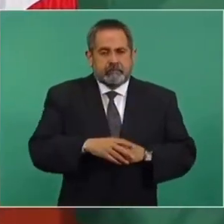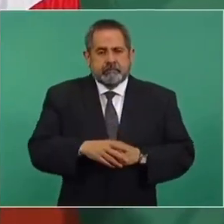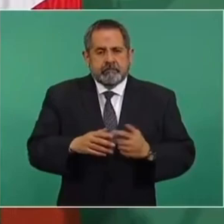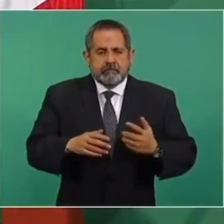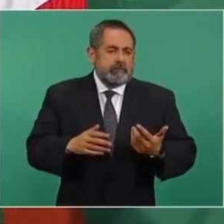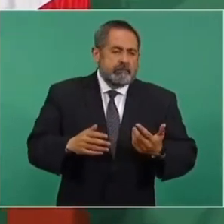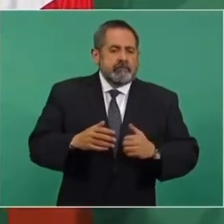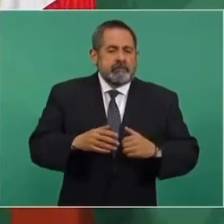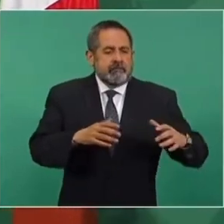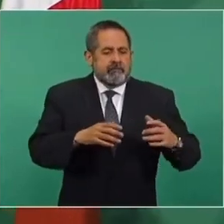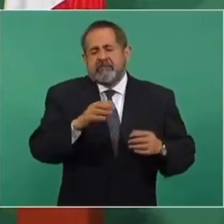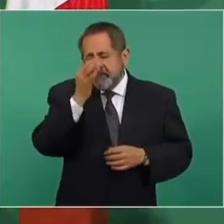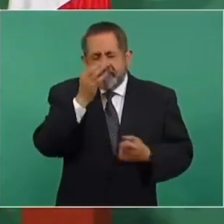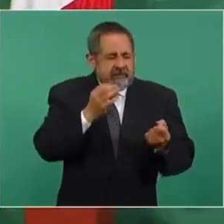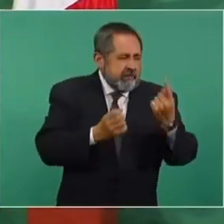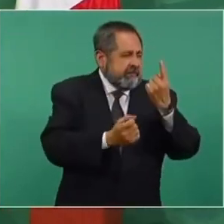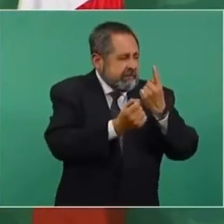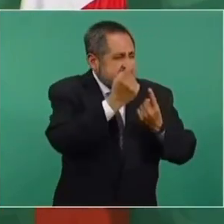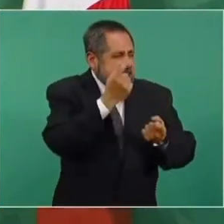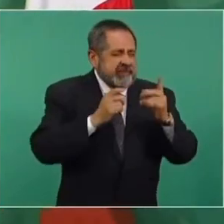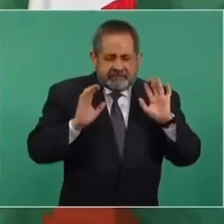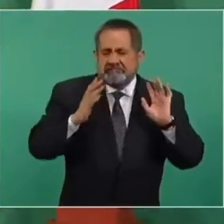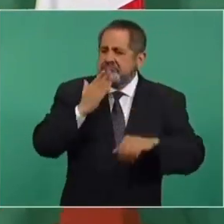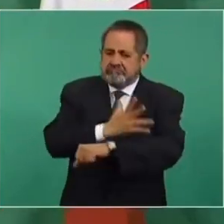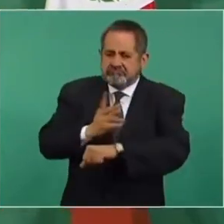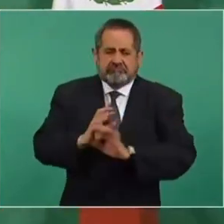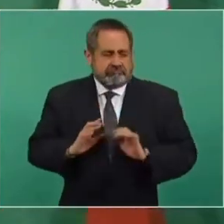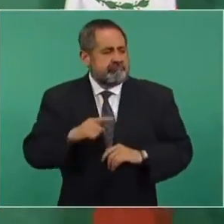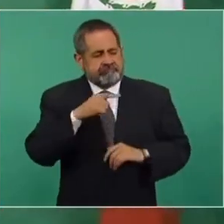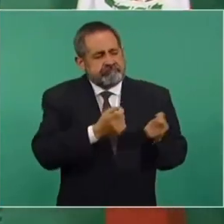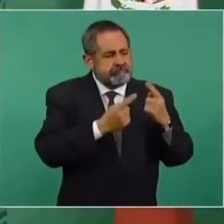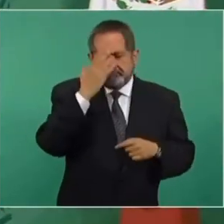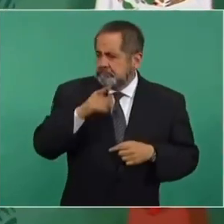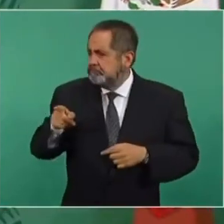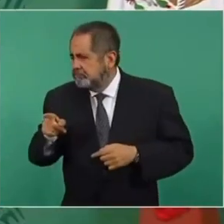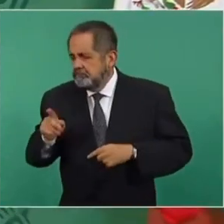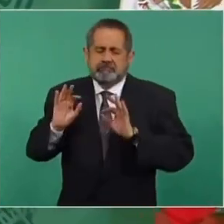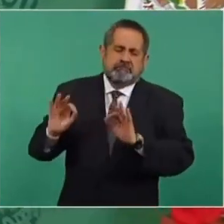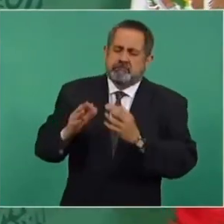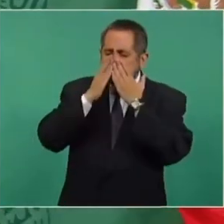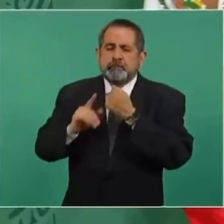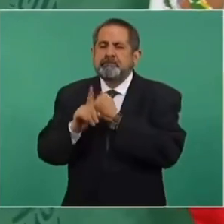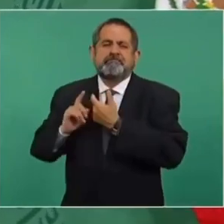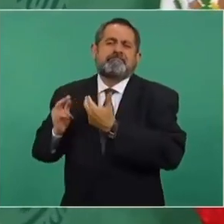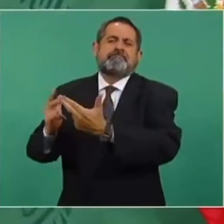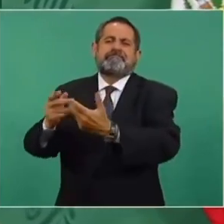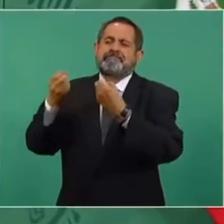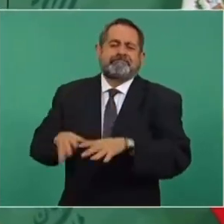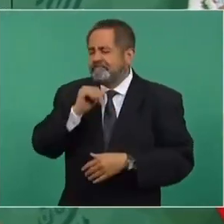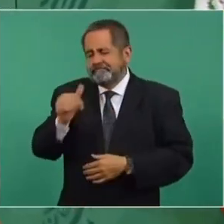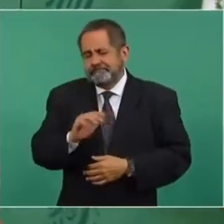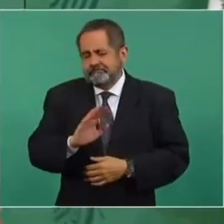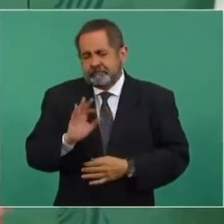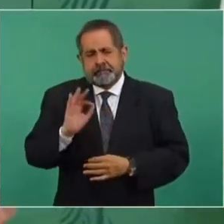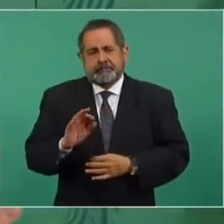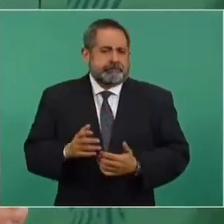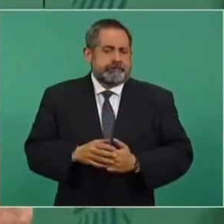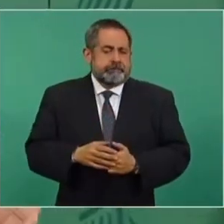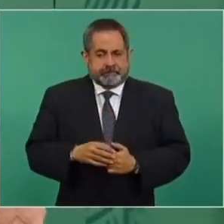son auténticos y saben que no hay ninguna afectación. Al contrario, para